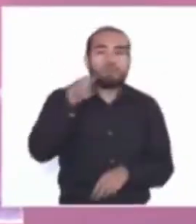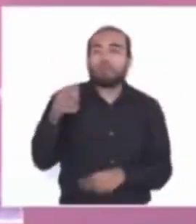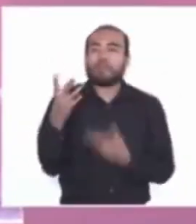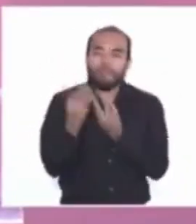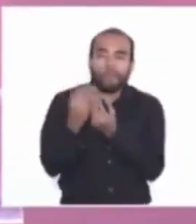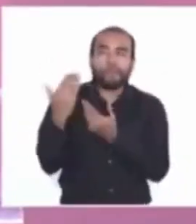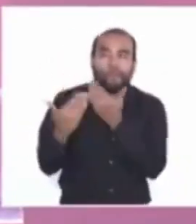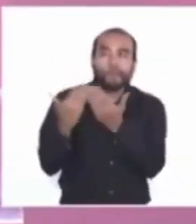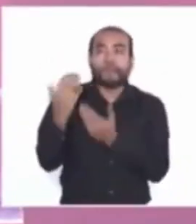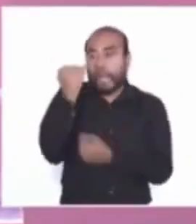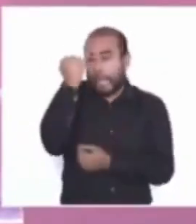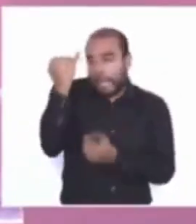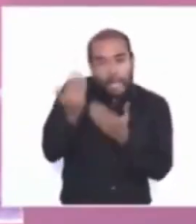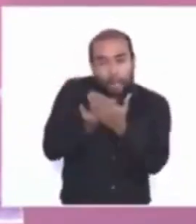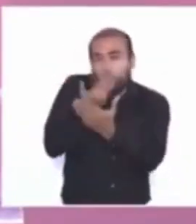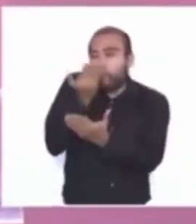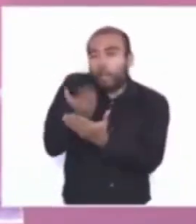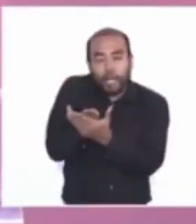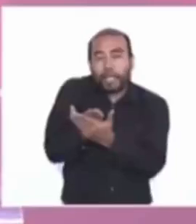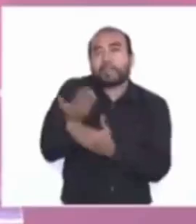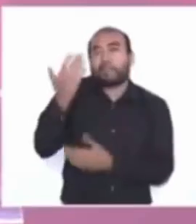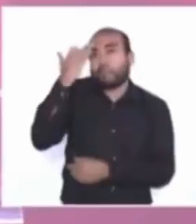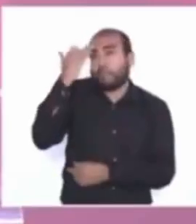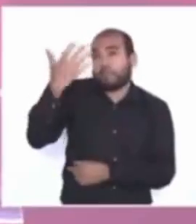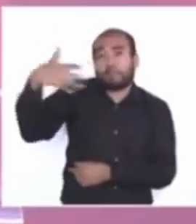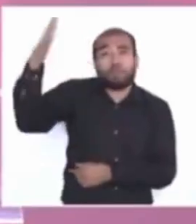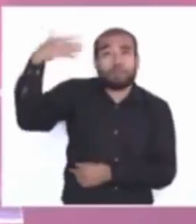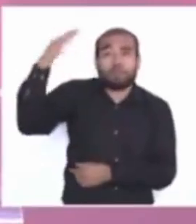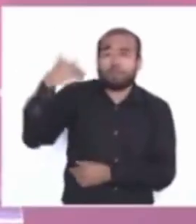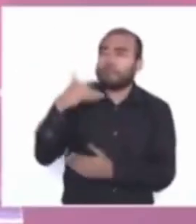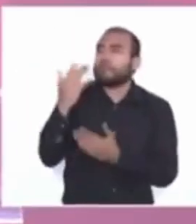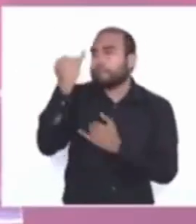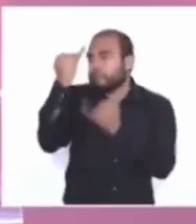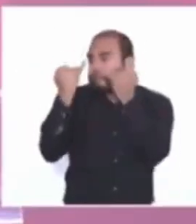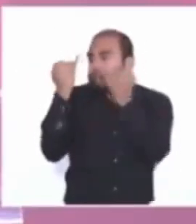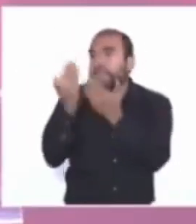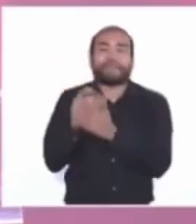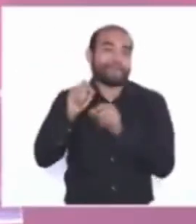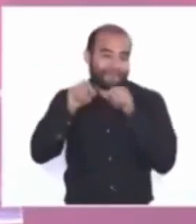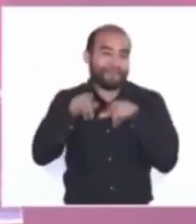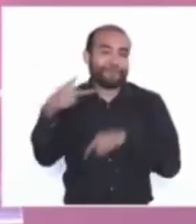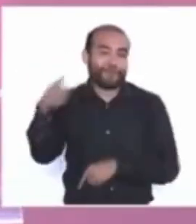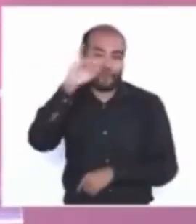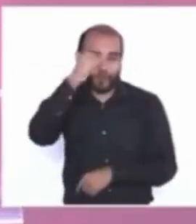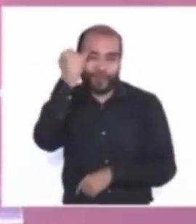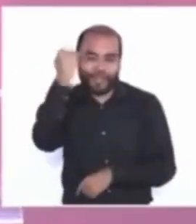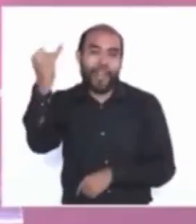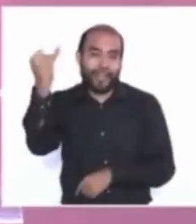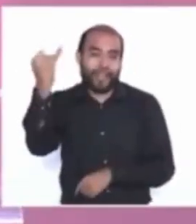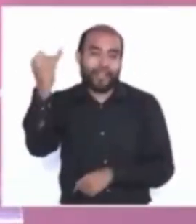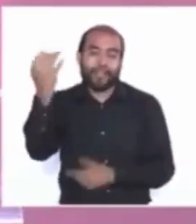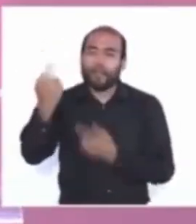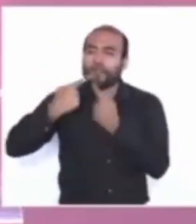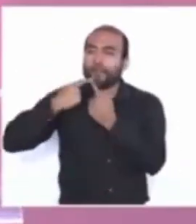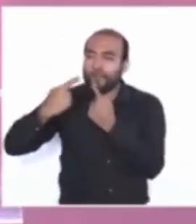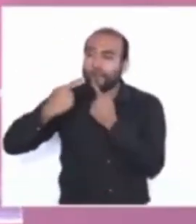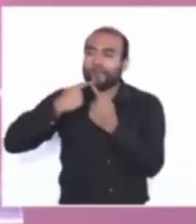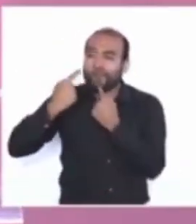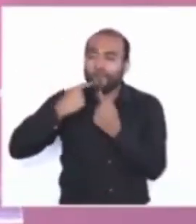desde hace tiempo y además también ha sido una idea del presidente Andrés Manuel López Obrador.